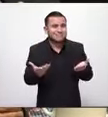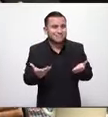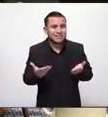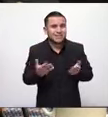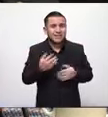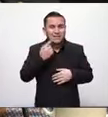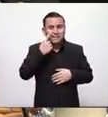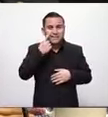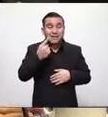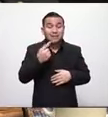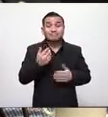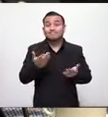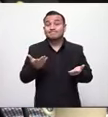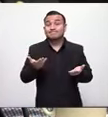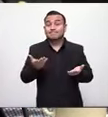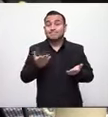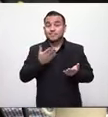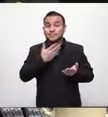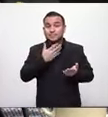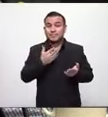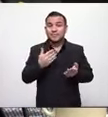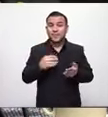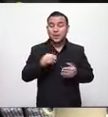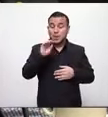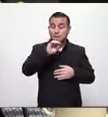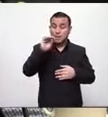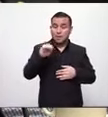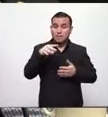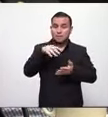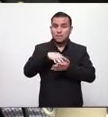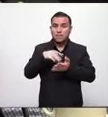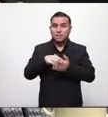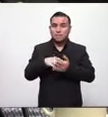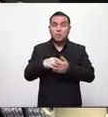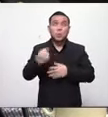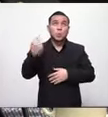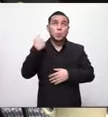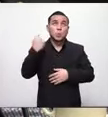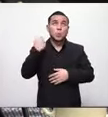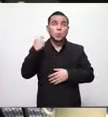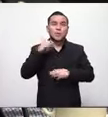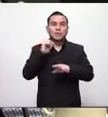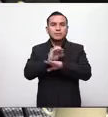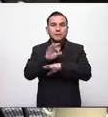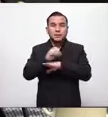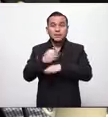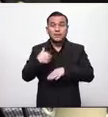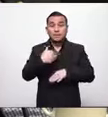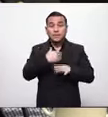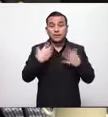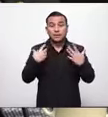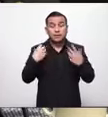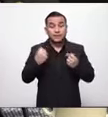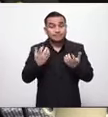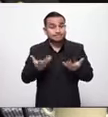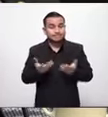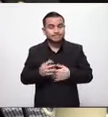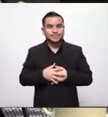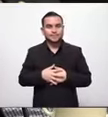que alguna porcentaje de la población desobedece lo que son las indicaciones del ministerio de salud